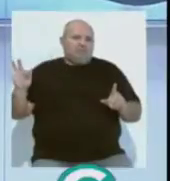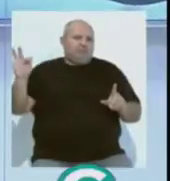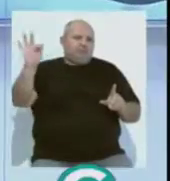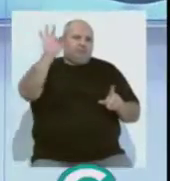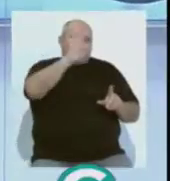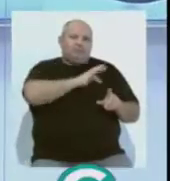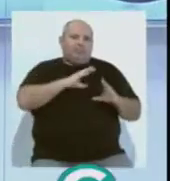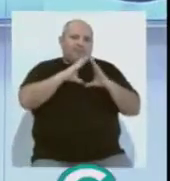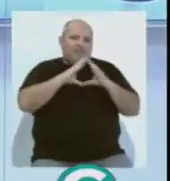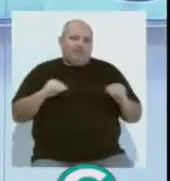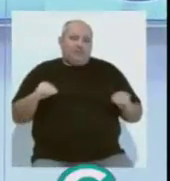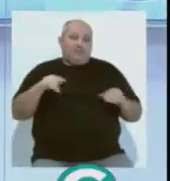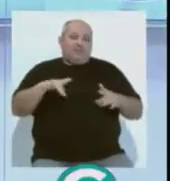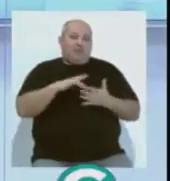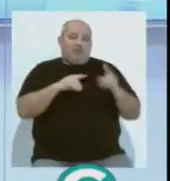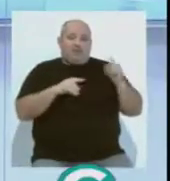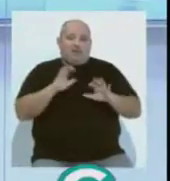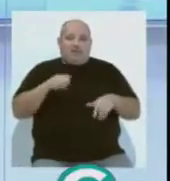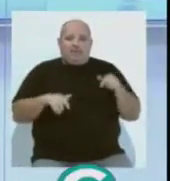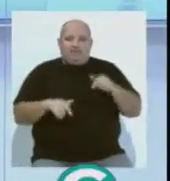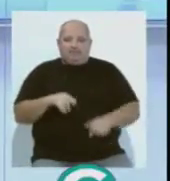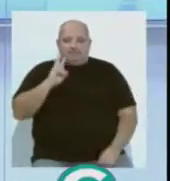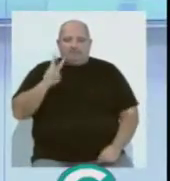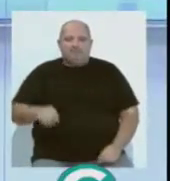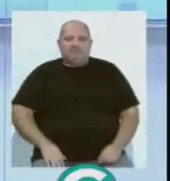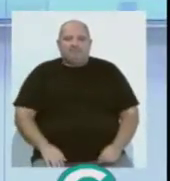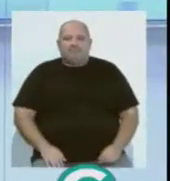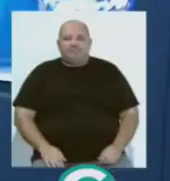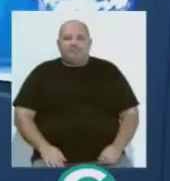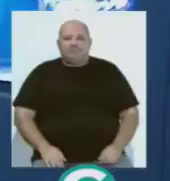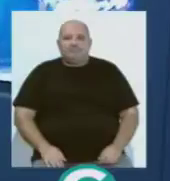las provincias andaluzas. Que haya estado nuestra compañera Almudena de la Montaña.